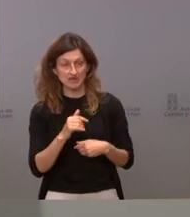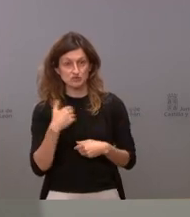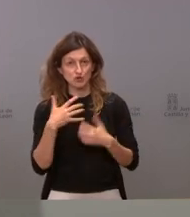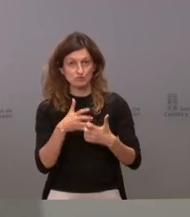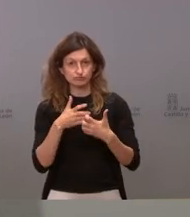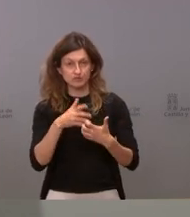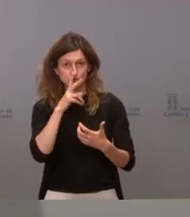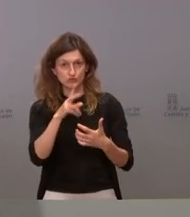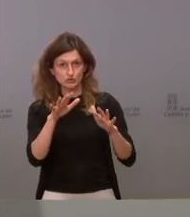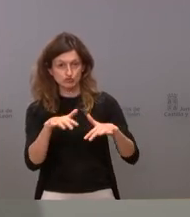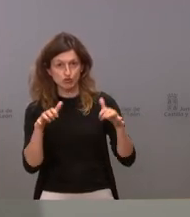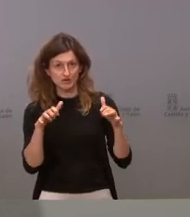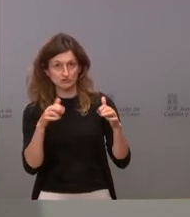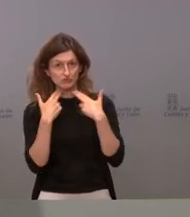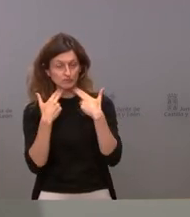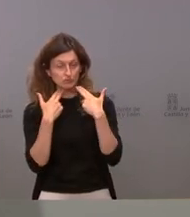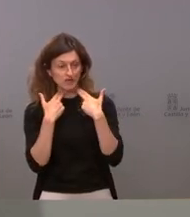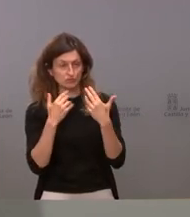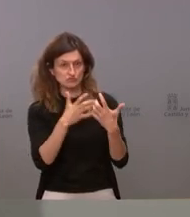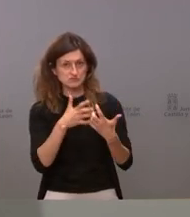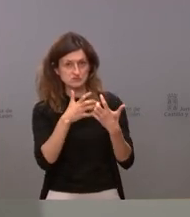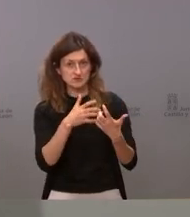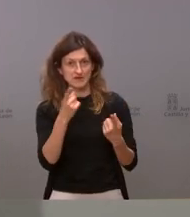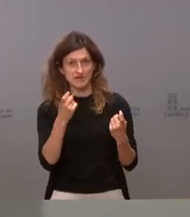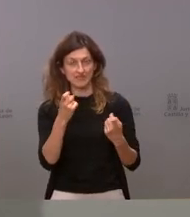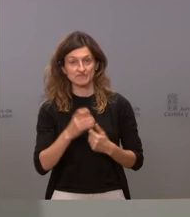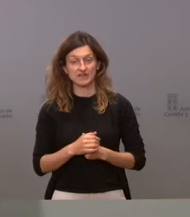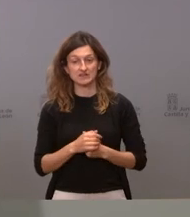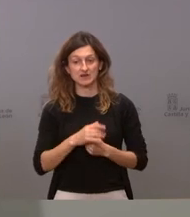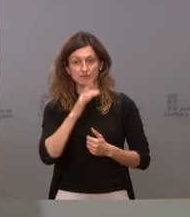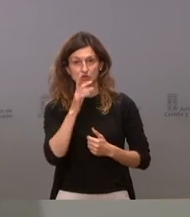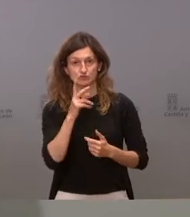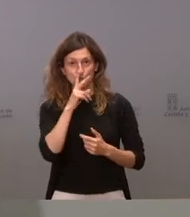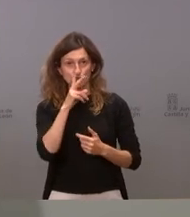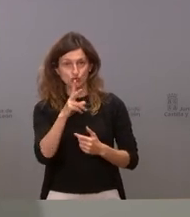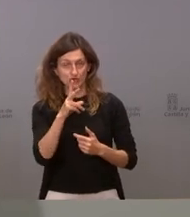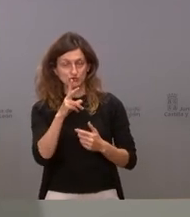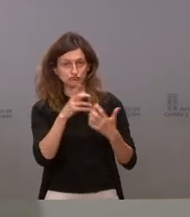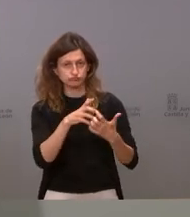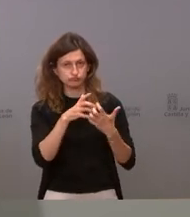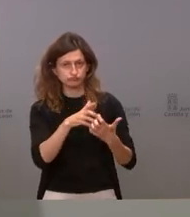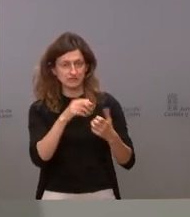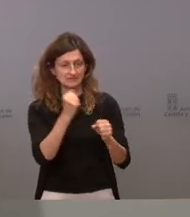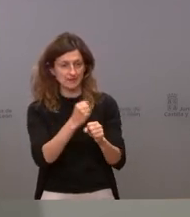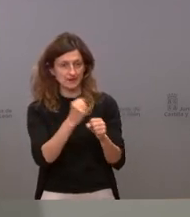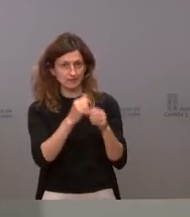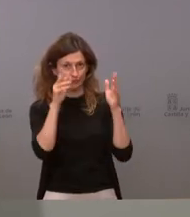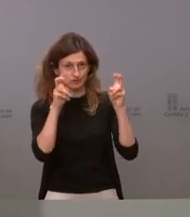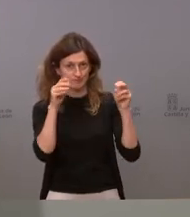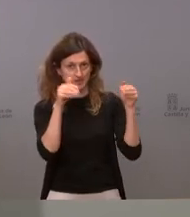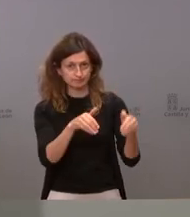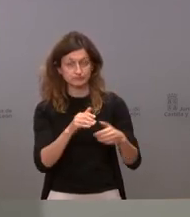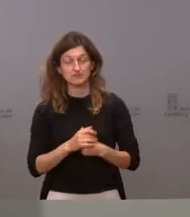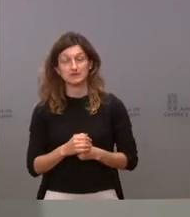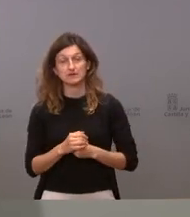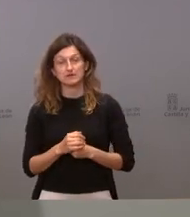diputados para intentar conseguirlo si no hubiera creído que esto era necesario no hubiera estado dos años no hubiéramos estado dos años trabajando en esto la